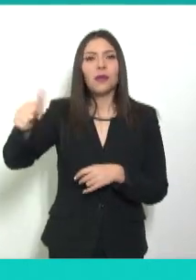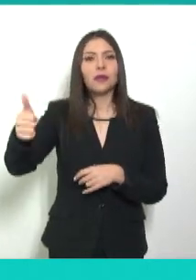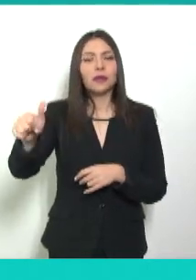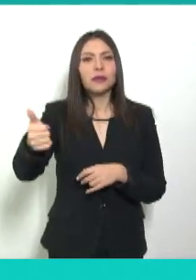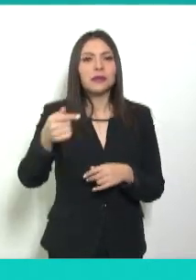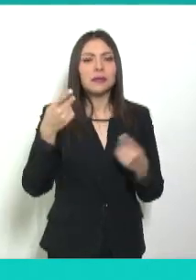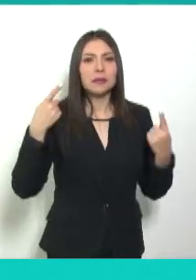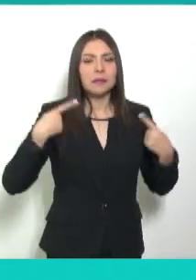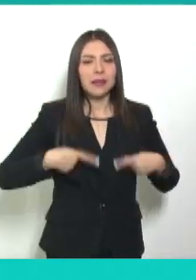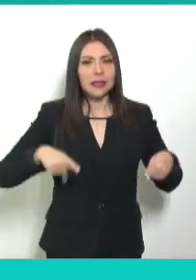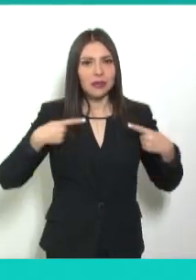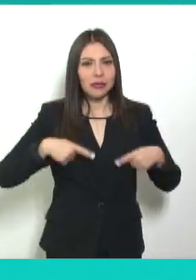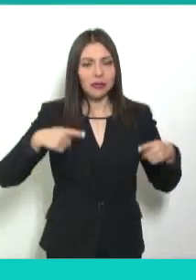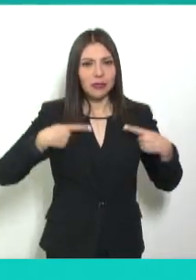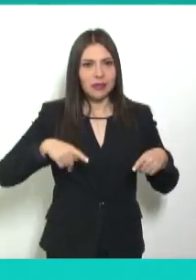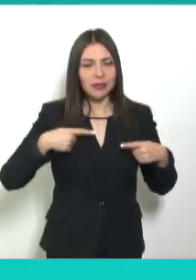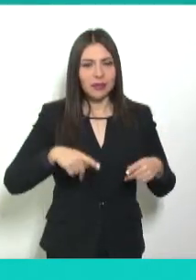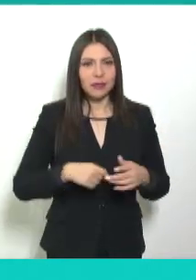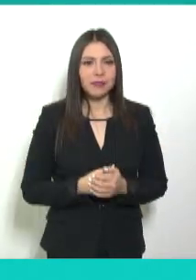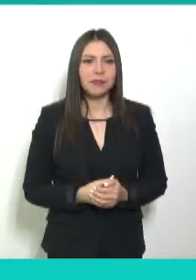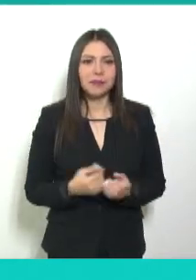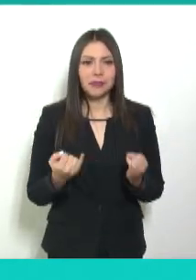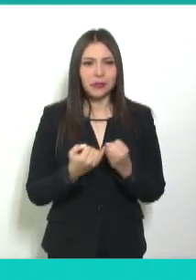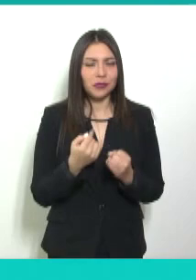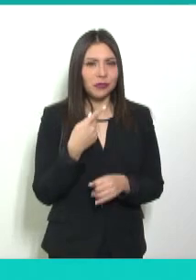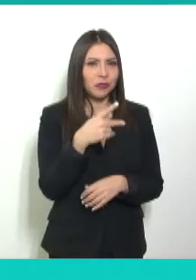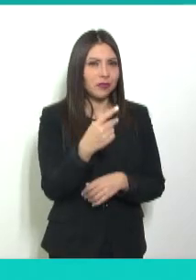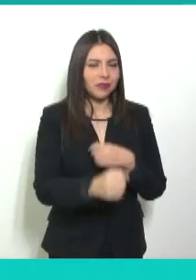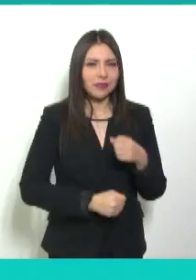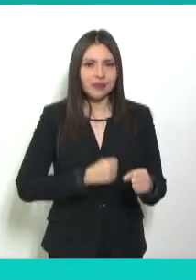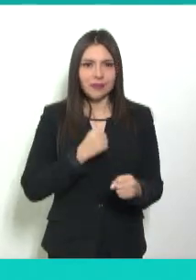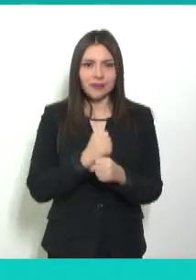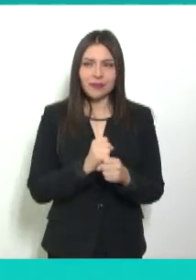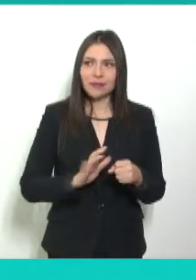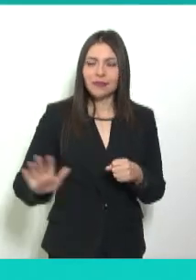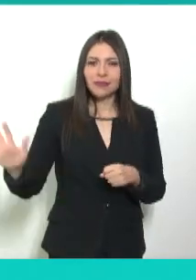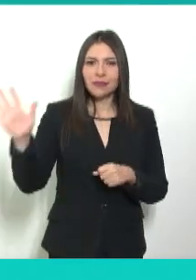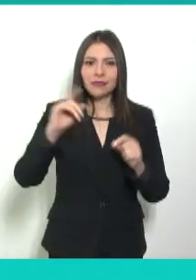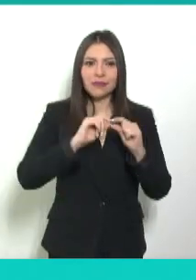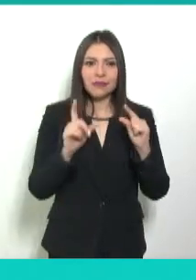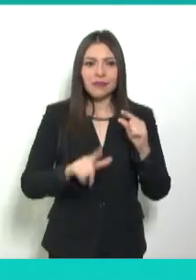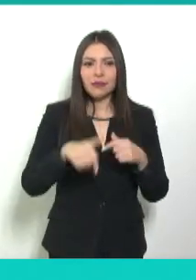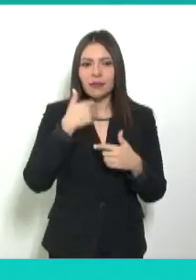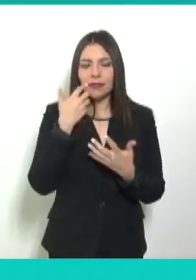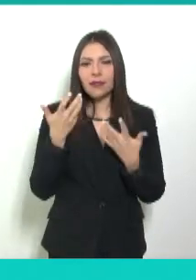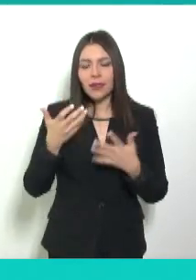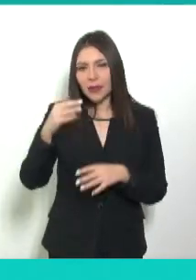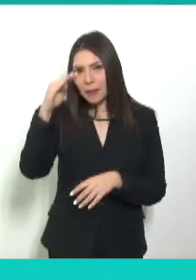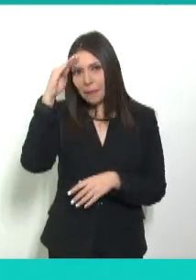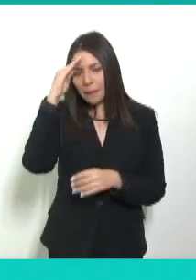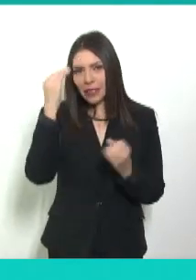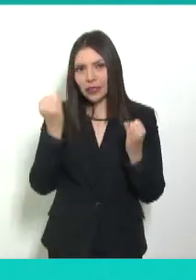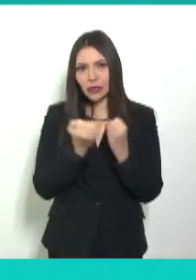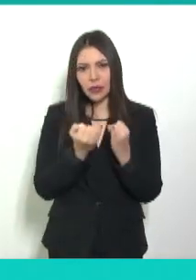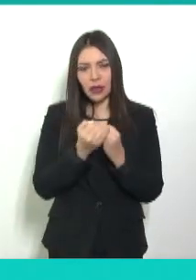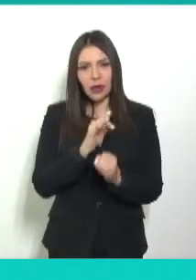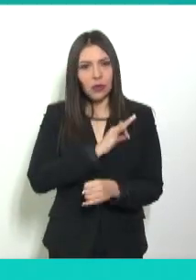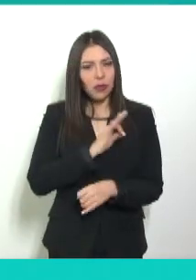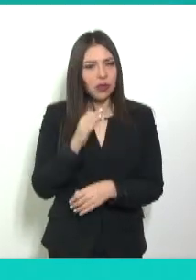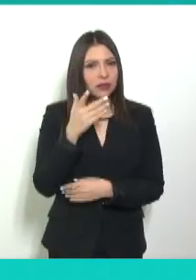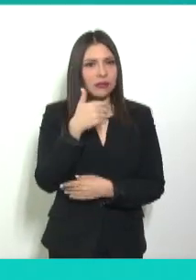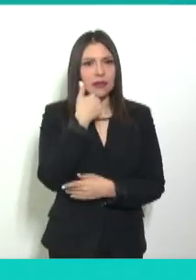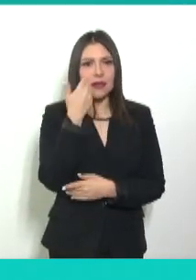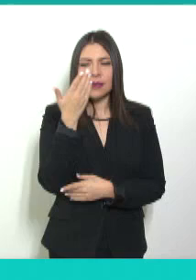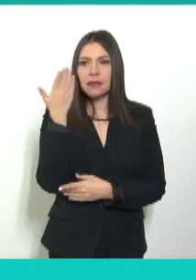personas de su edad en todo el país, fíjense lo que les comento. Ejercan y